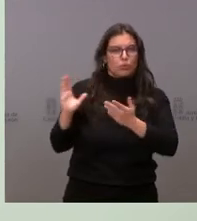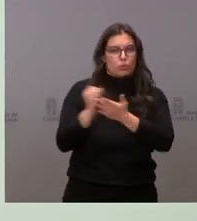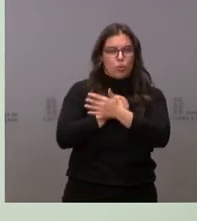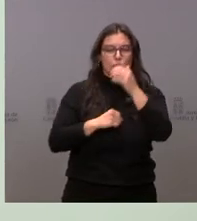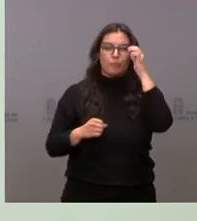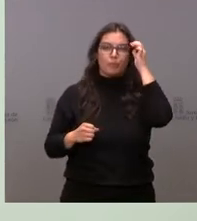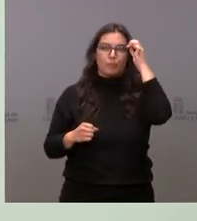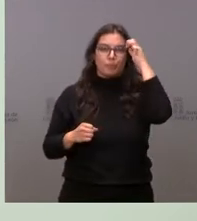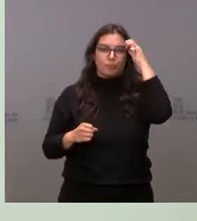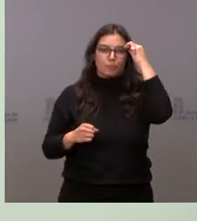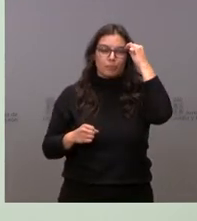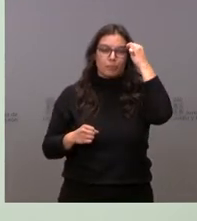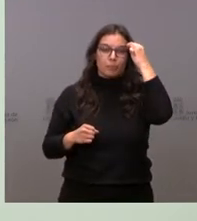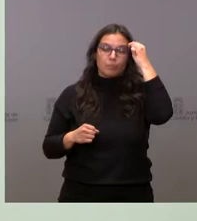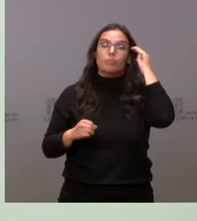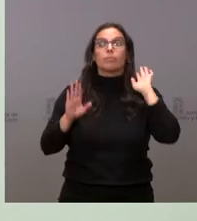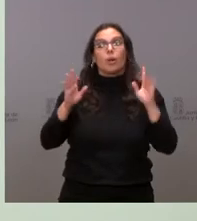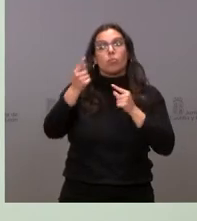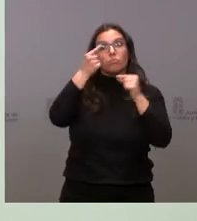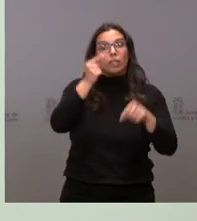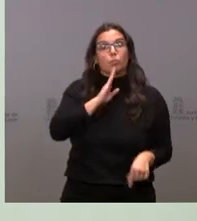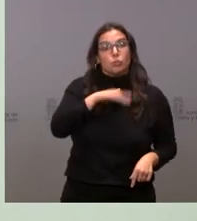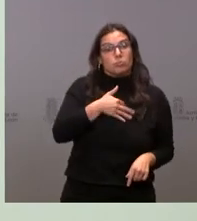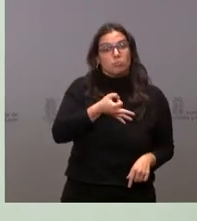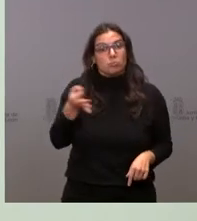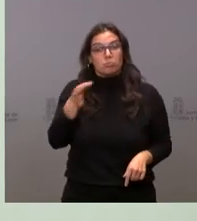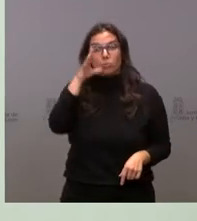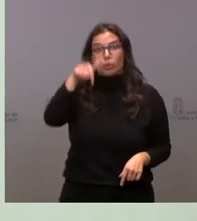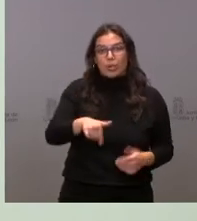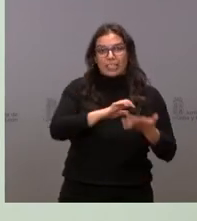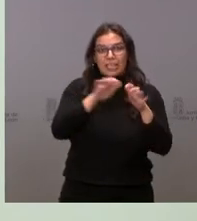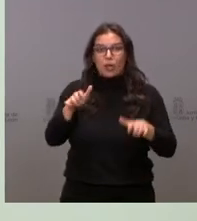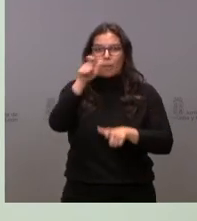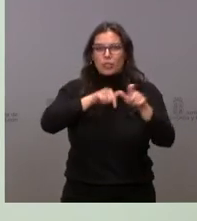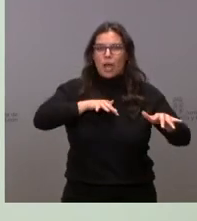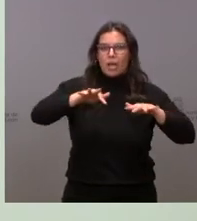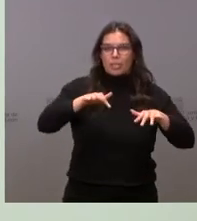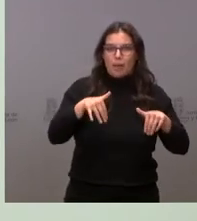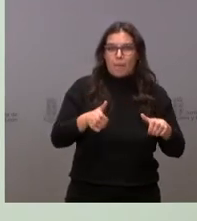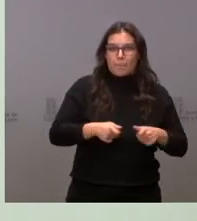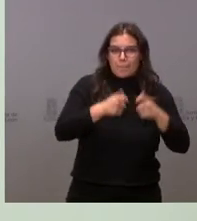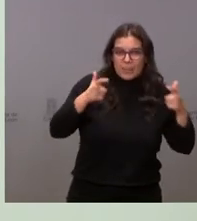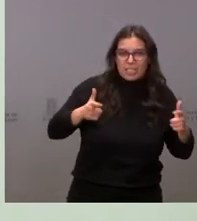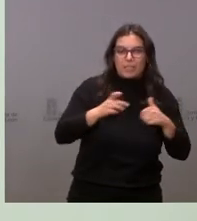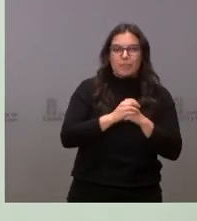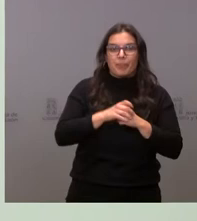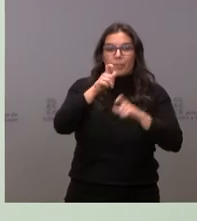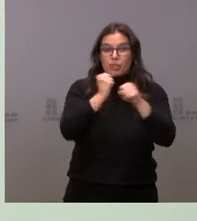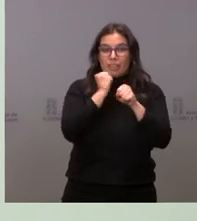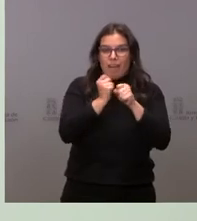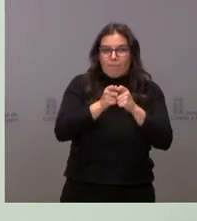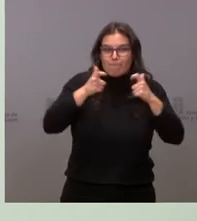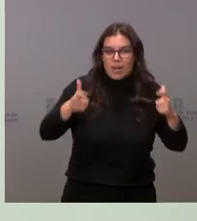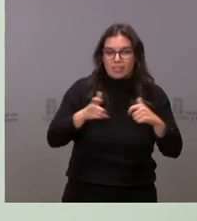son buenos datos, porque hoy en Castilla y León hay más activos, hay más ocupados,